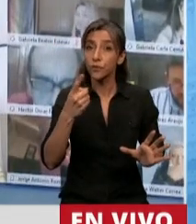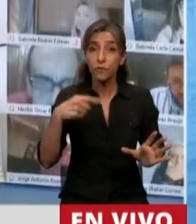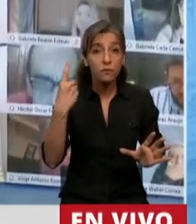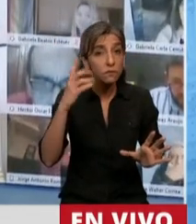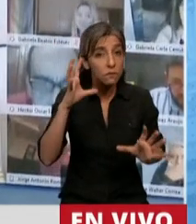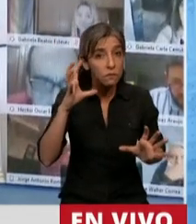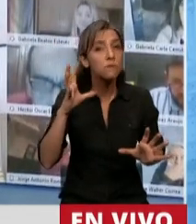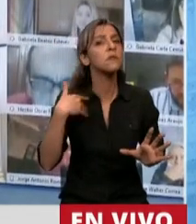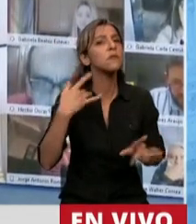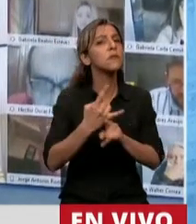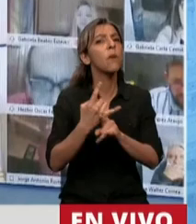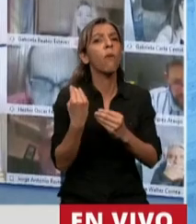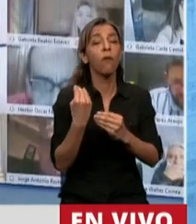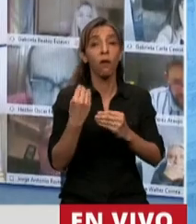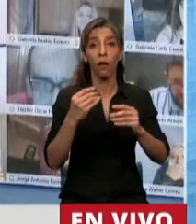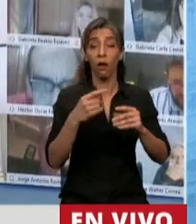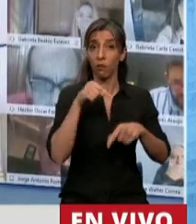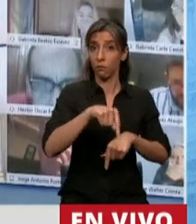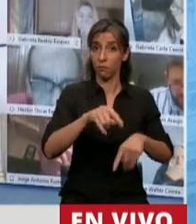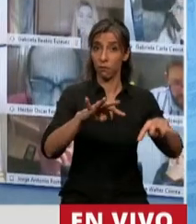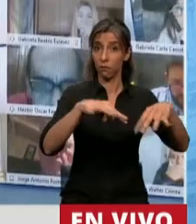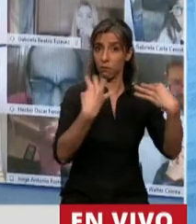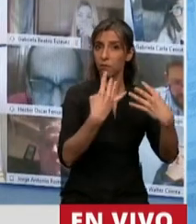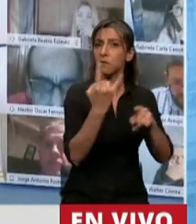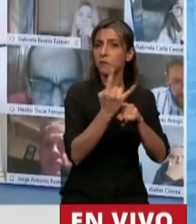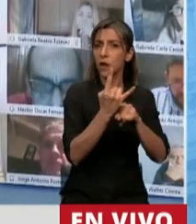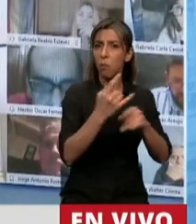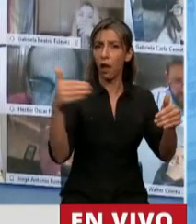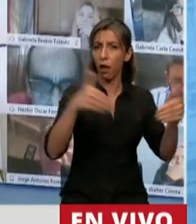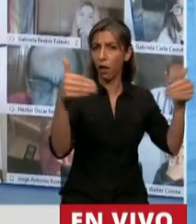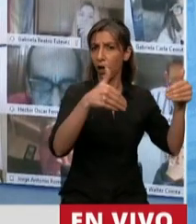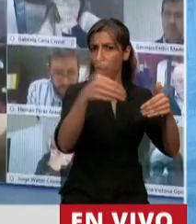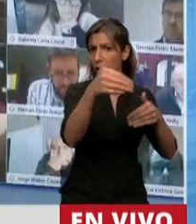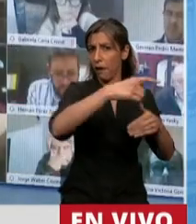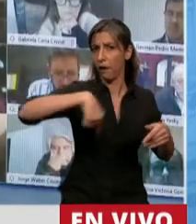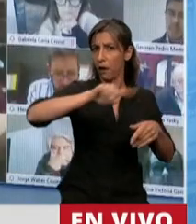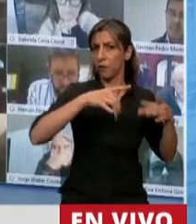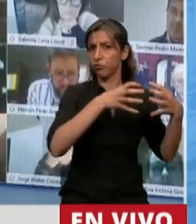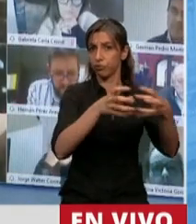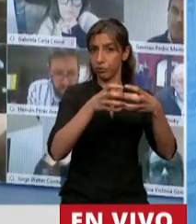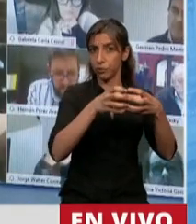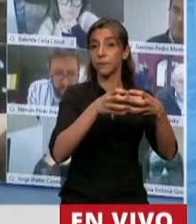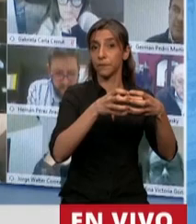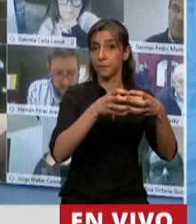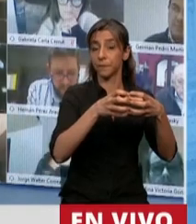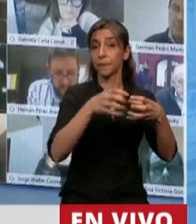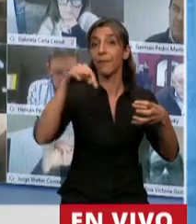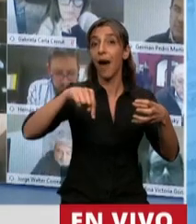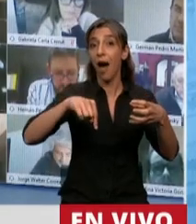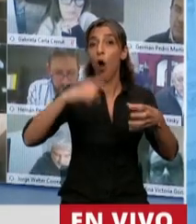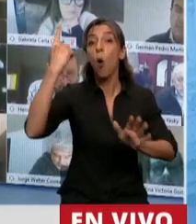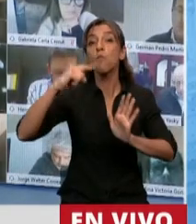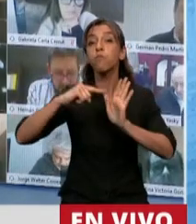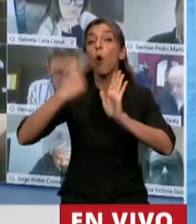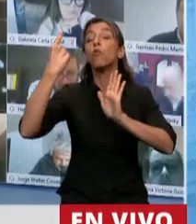de la Cámara son presenciales y se realizan en el recinto. Salvo la excepción de la fuerza